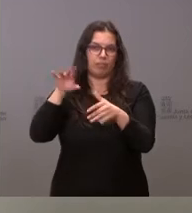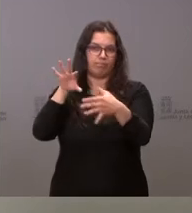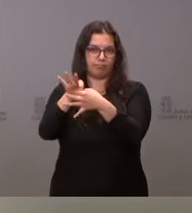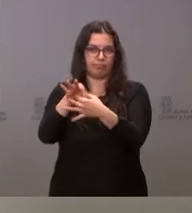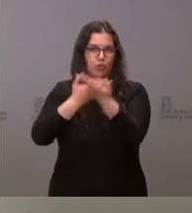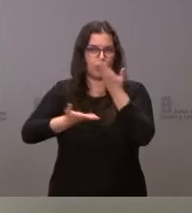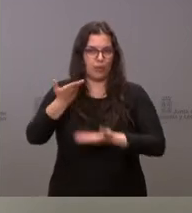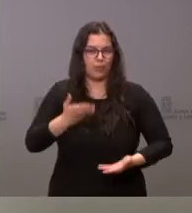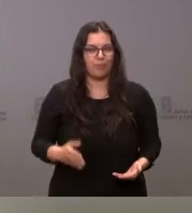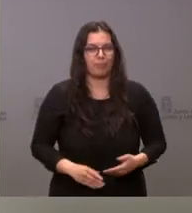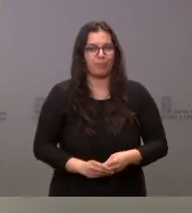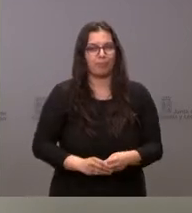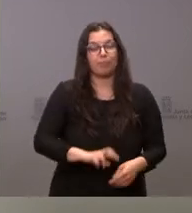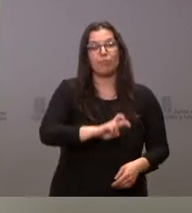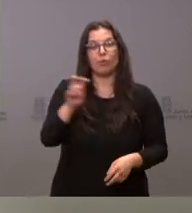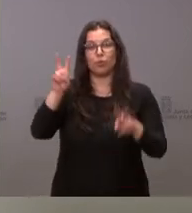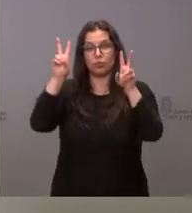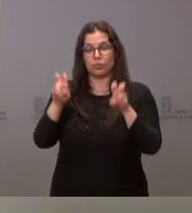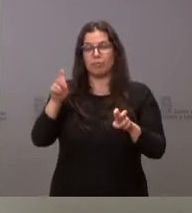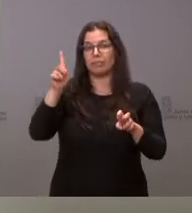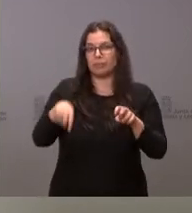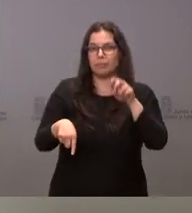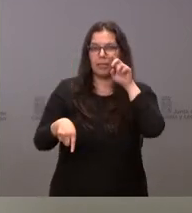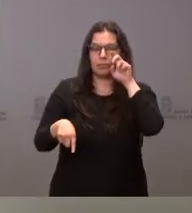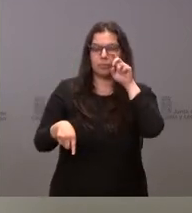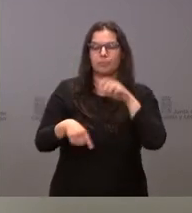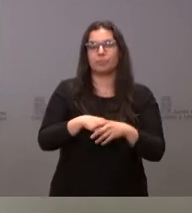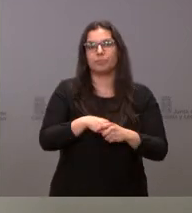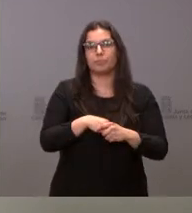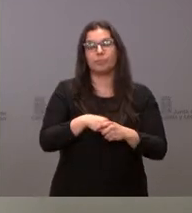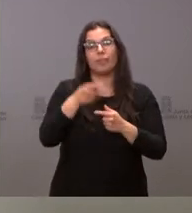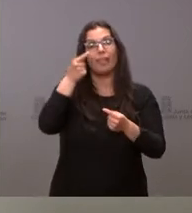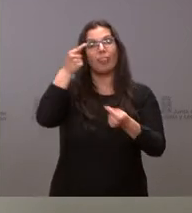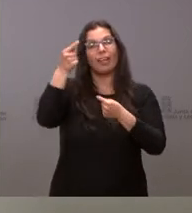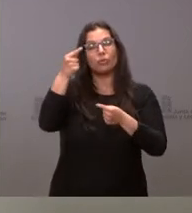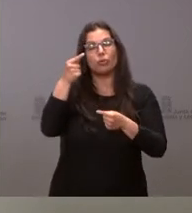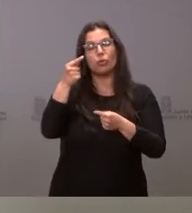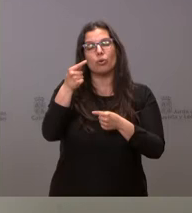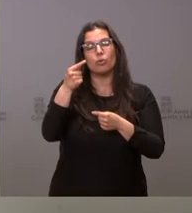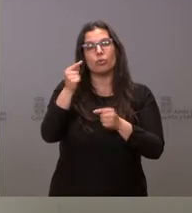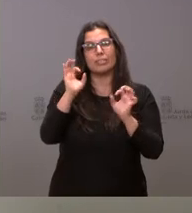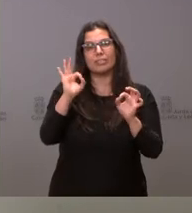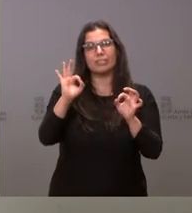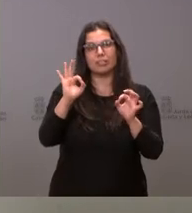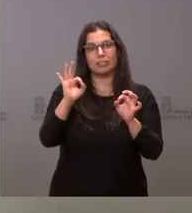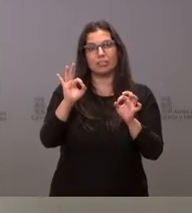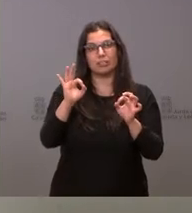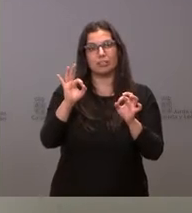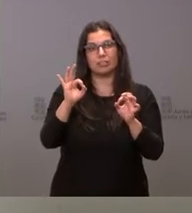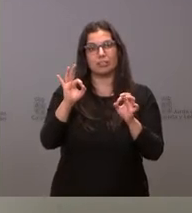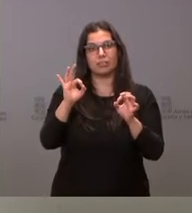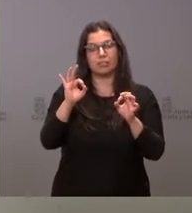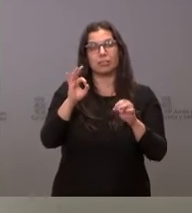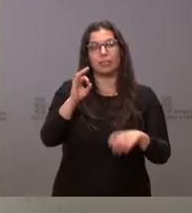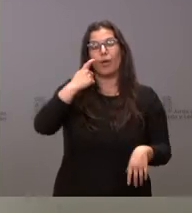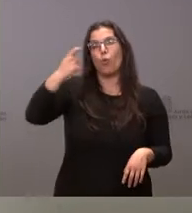Una cuestión adicional a comentarles, una tercera cuestión en este caso son los datos de evolución en relación con